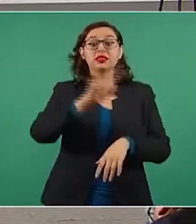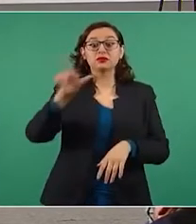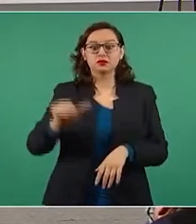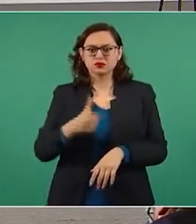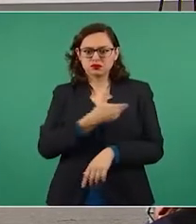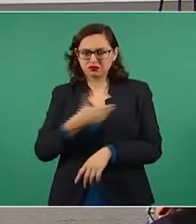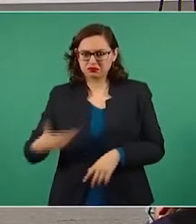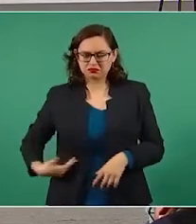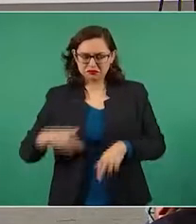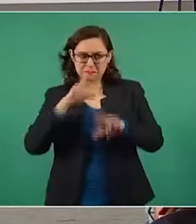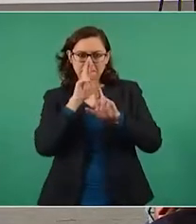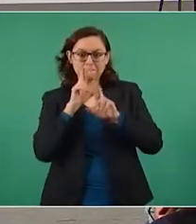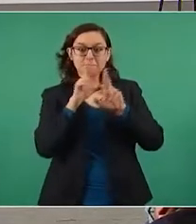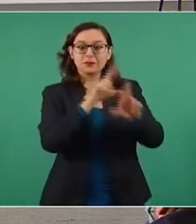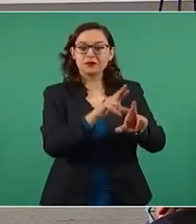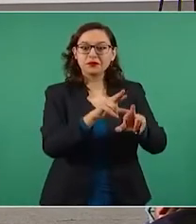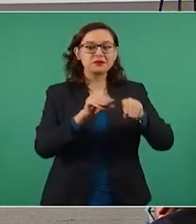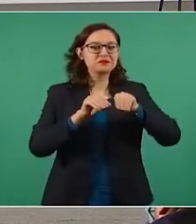siguiente, por favor.